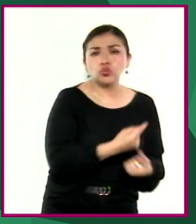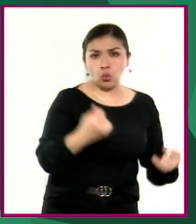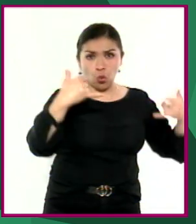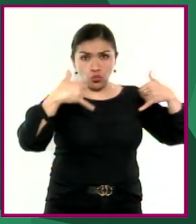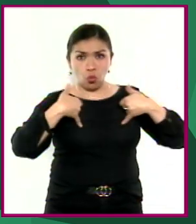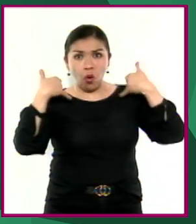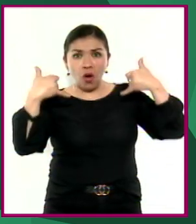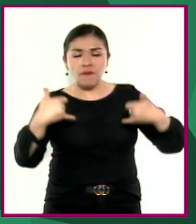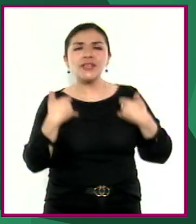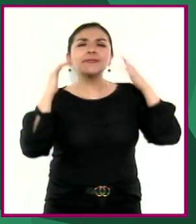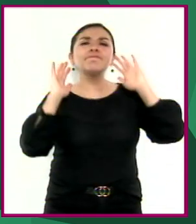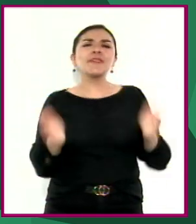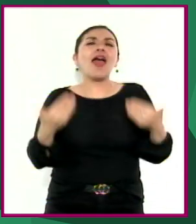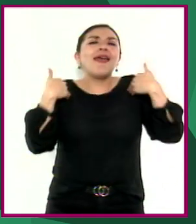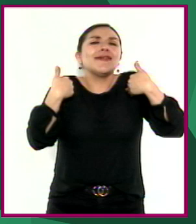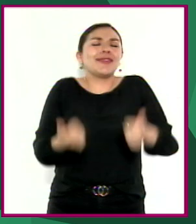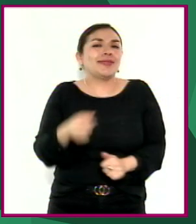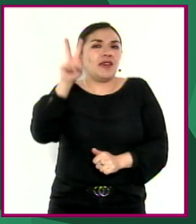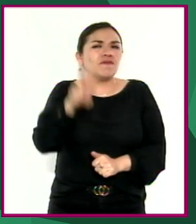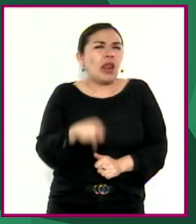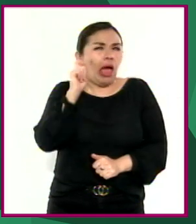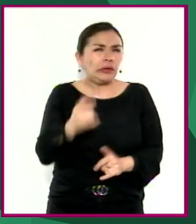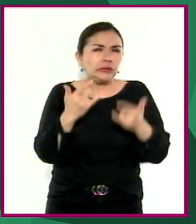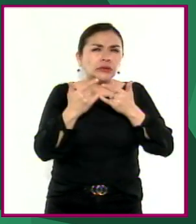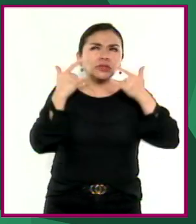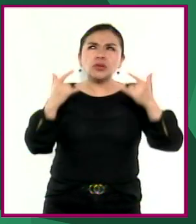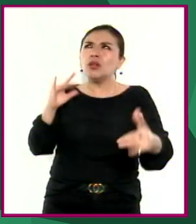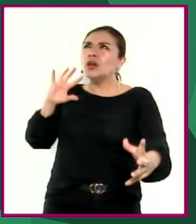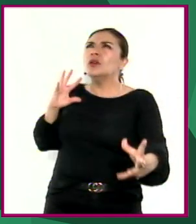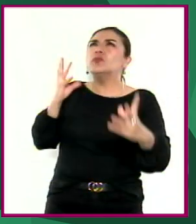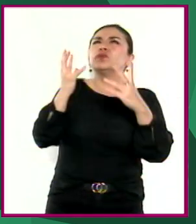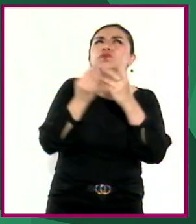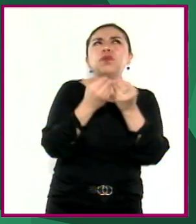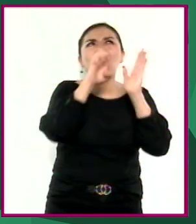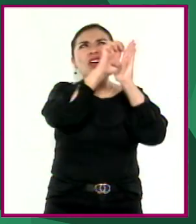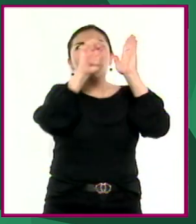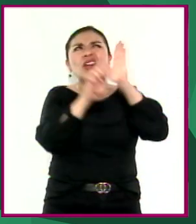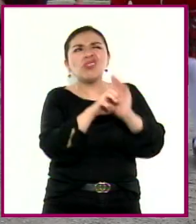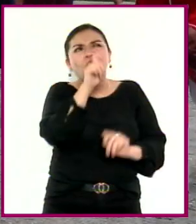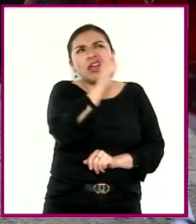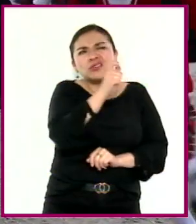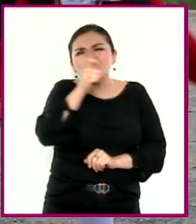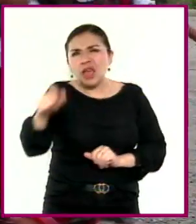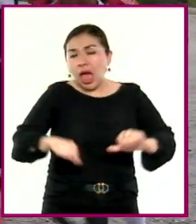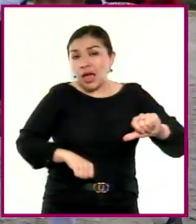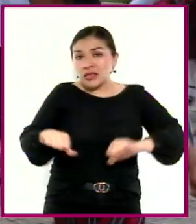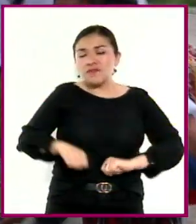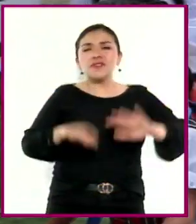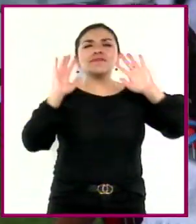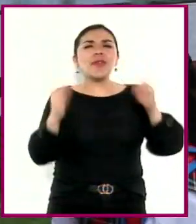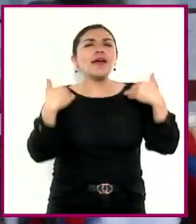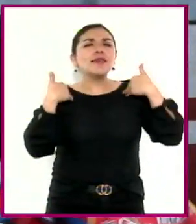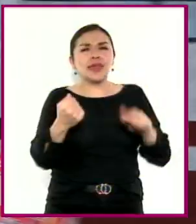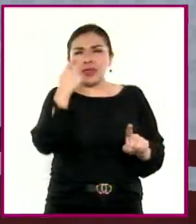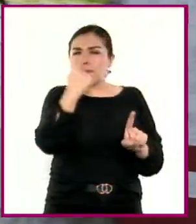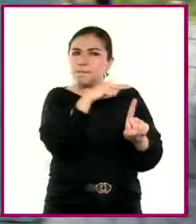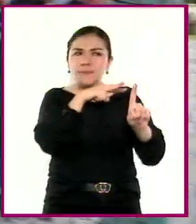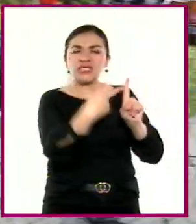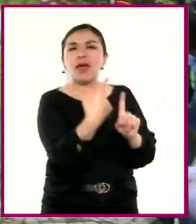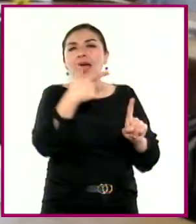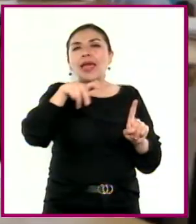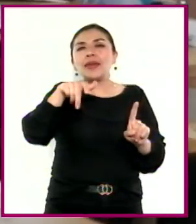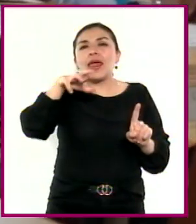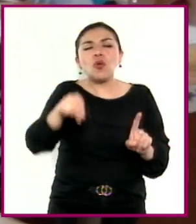niñas, niños y adolescentes comprenden la dimensión histórica y ética de sus acciones. Han desarrollado perspectiva de